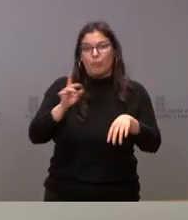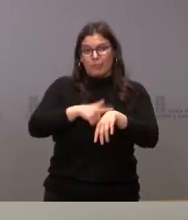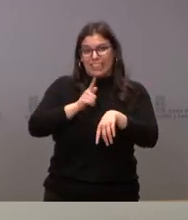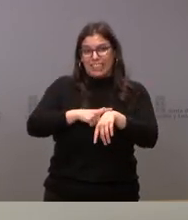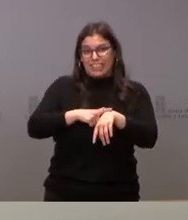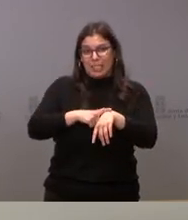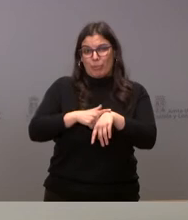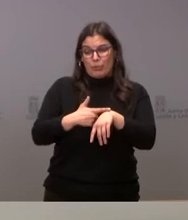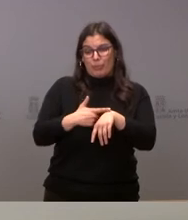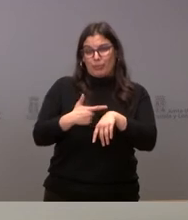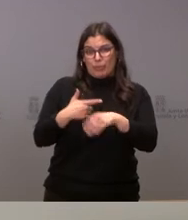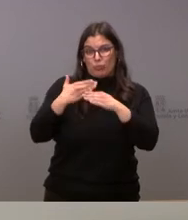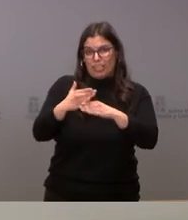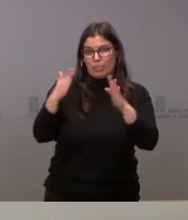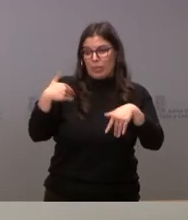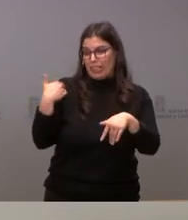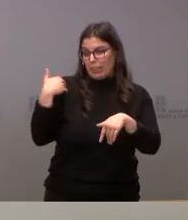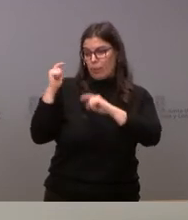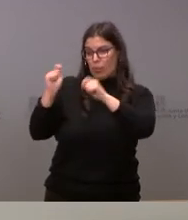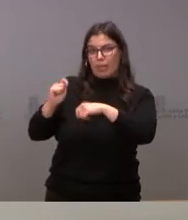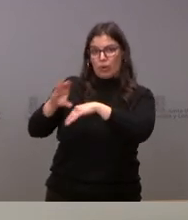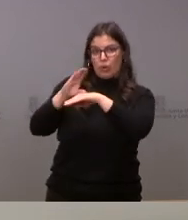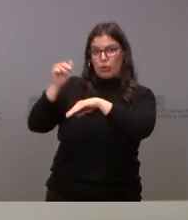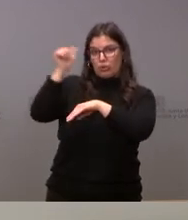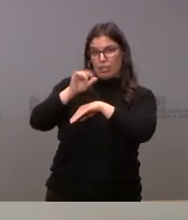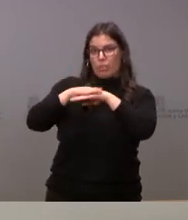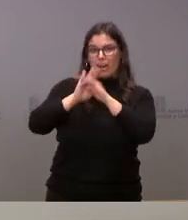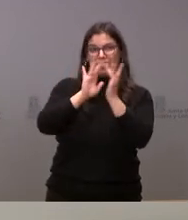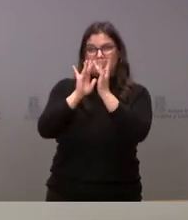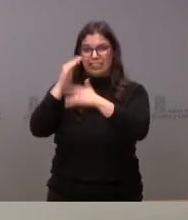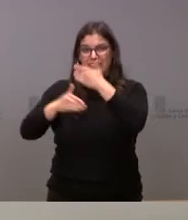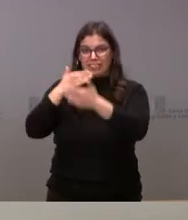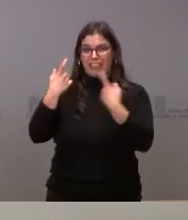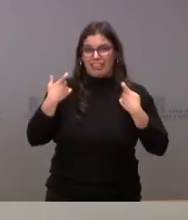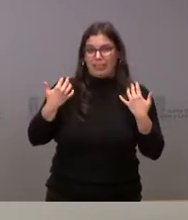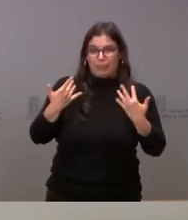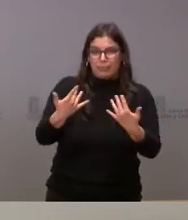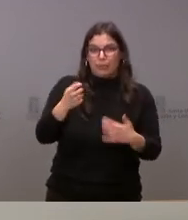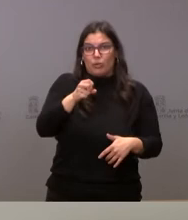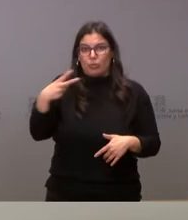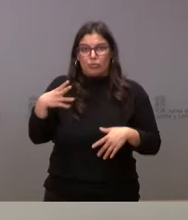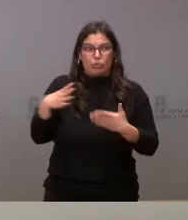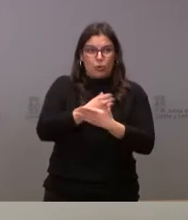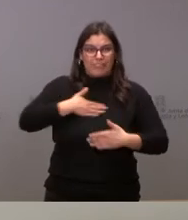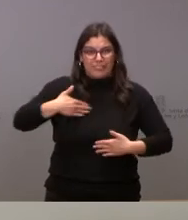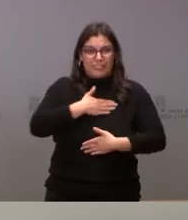suficiente para haber tenido los avances o los resultados que quizá todos desearían